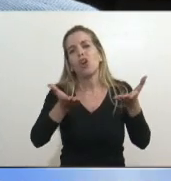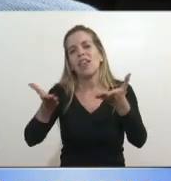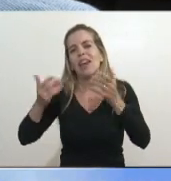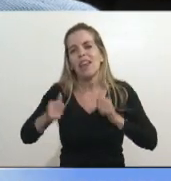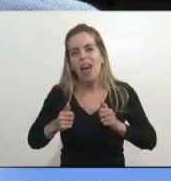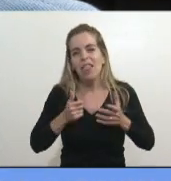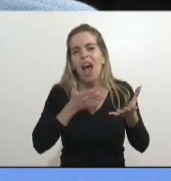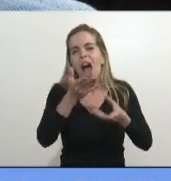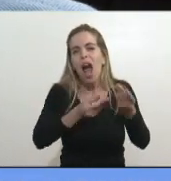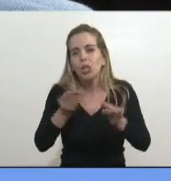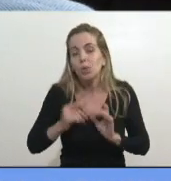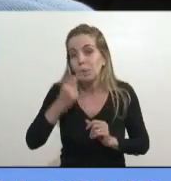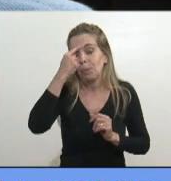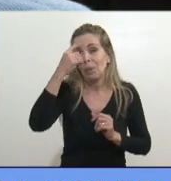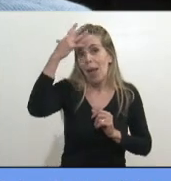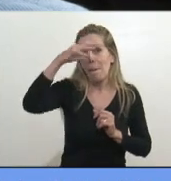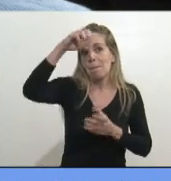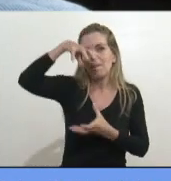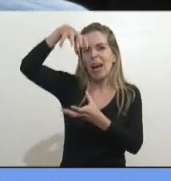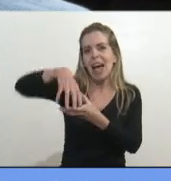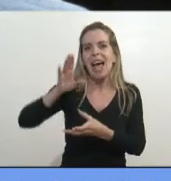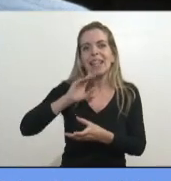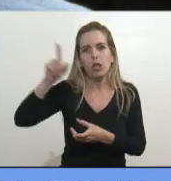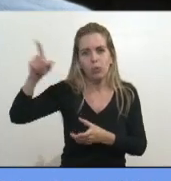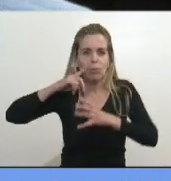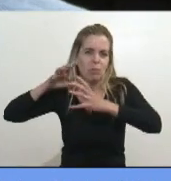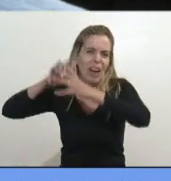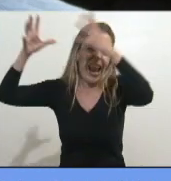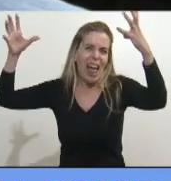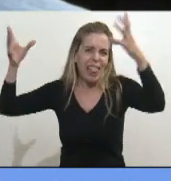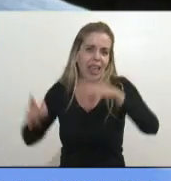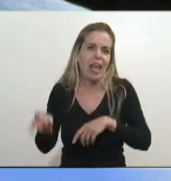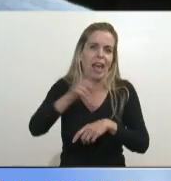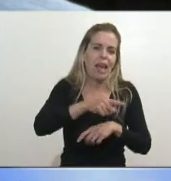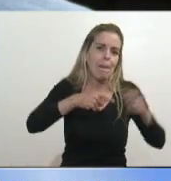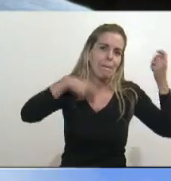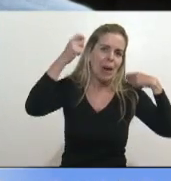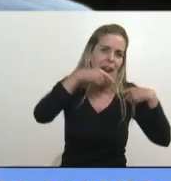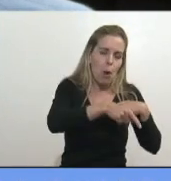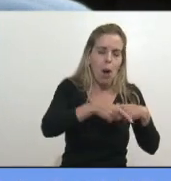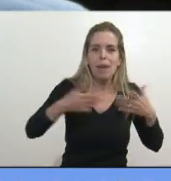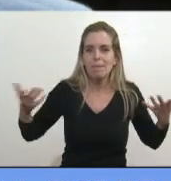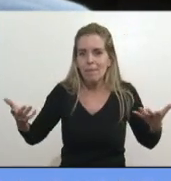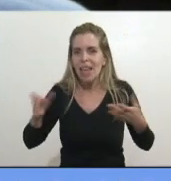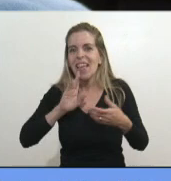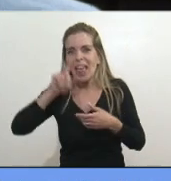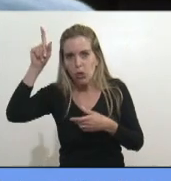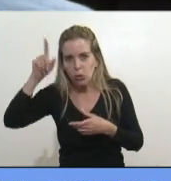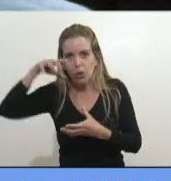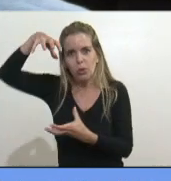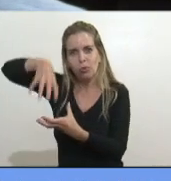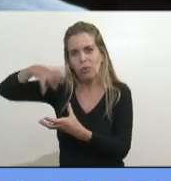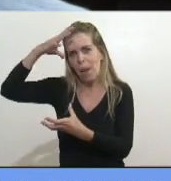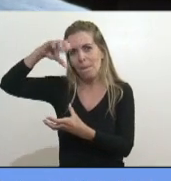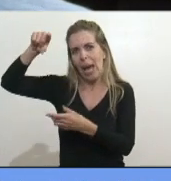Porque la Embajada de Estados Unidos es más grande que la Casa de Gobierno del Paraguay, tiene más antena que la Casa de Gobierno del Paraguay, que una televisión, es tremenda la